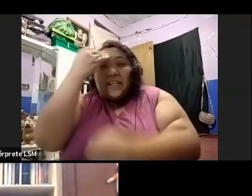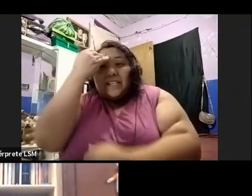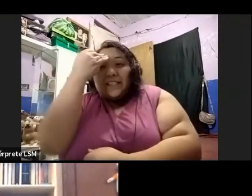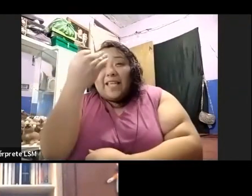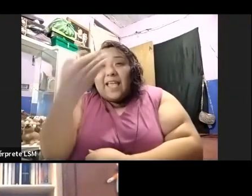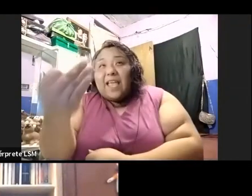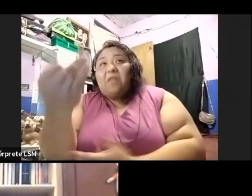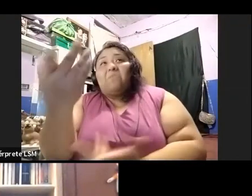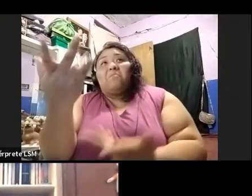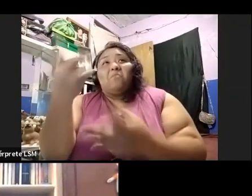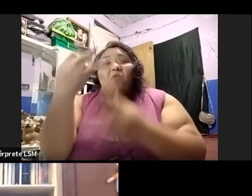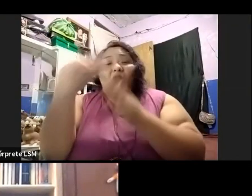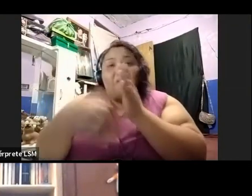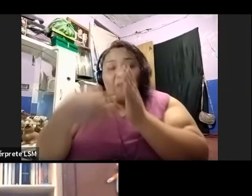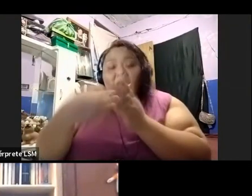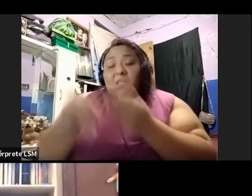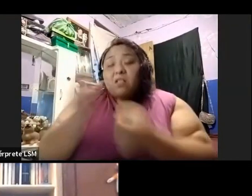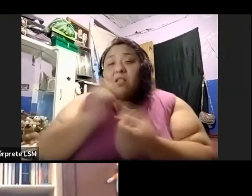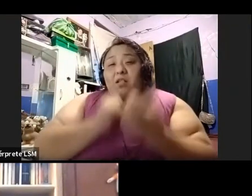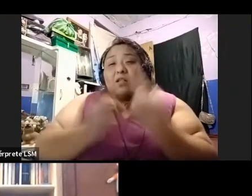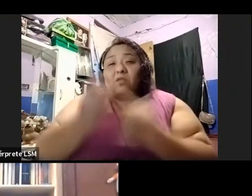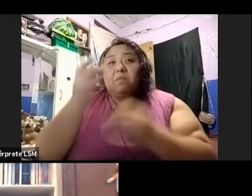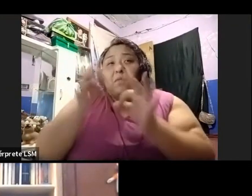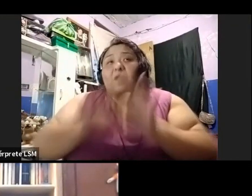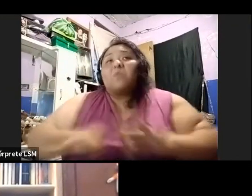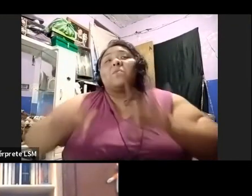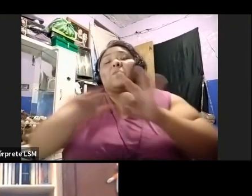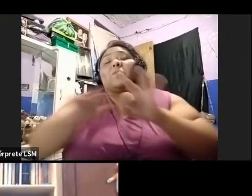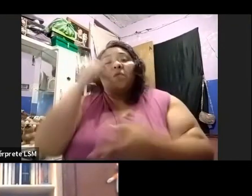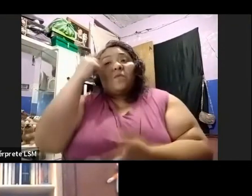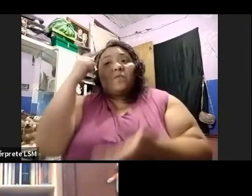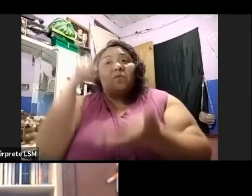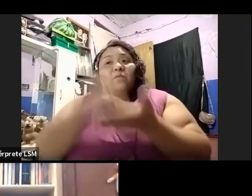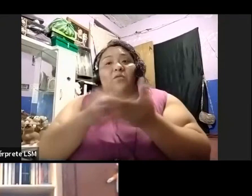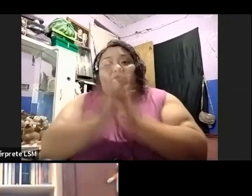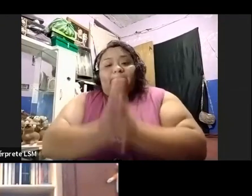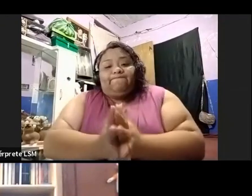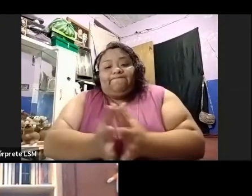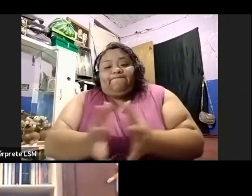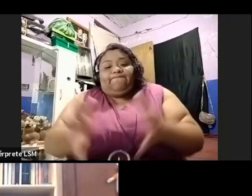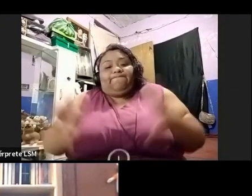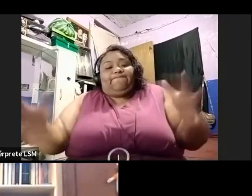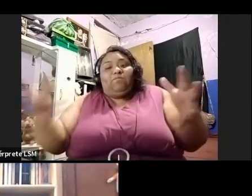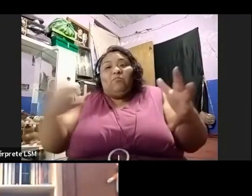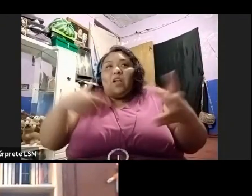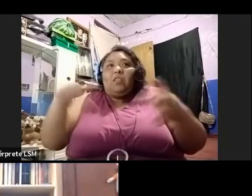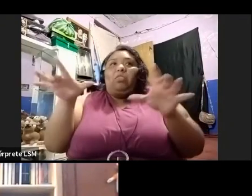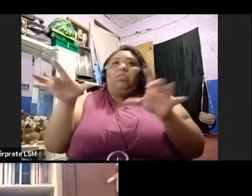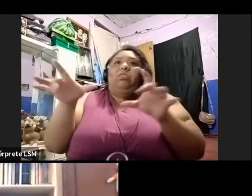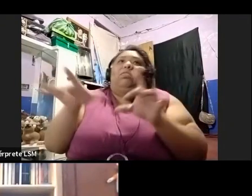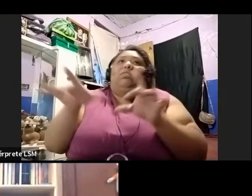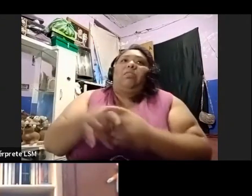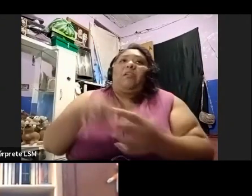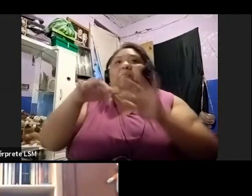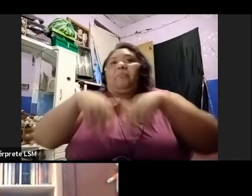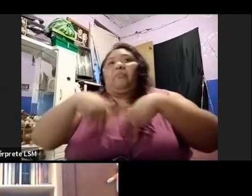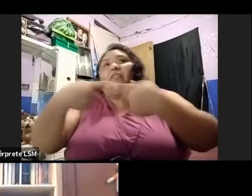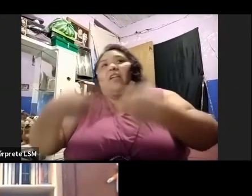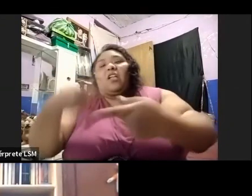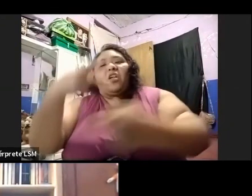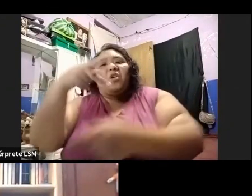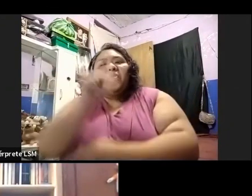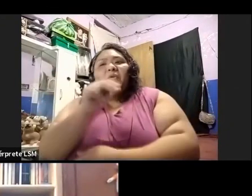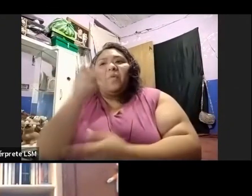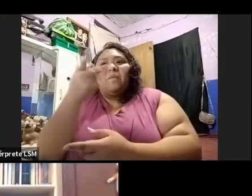Tiempo. Y creo que eso es lo importante, ¿no? Dicen que el que mucho abarca, poco aprieta. Entonces, bueno, también me di a la tarea de